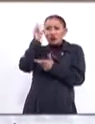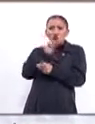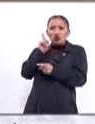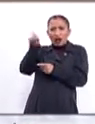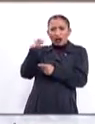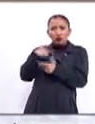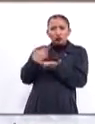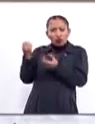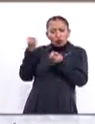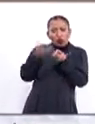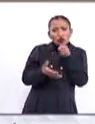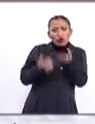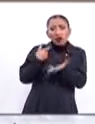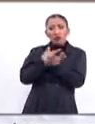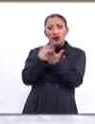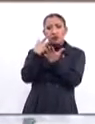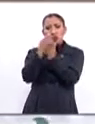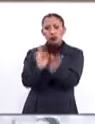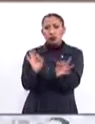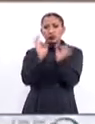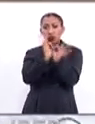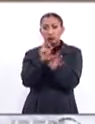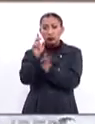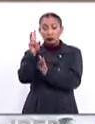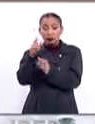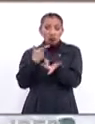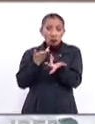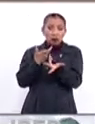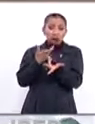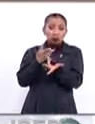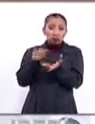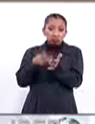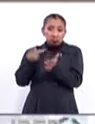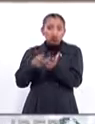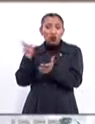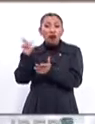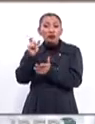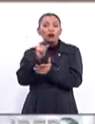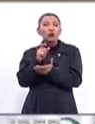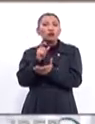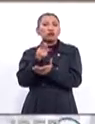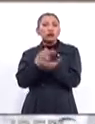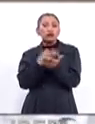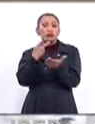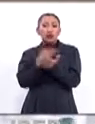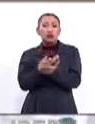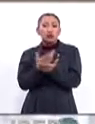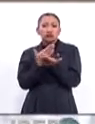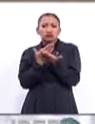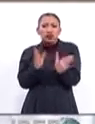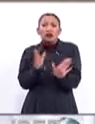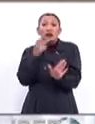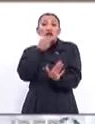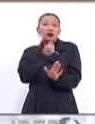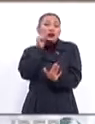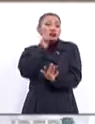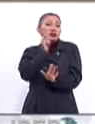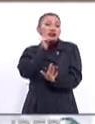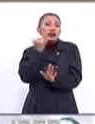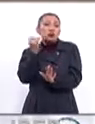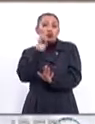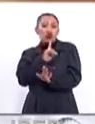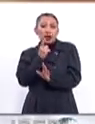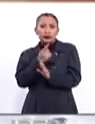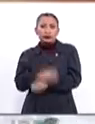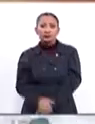por premios que a veces no ocurre cuando los premios son abiertos a nominaciones para hombres